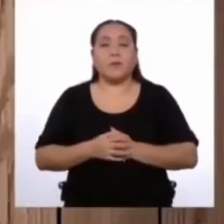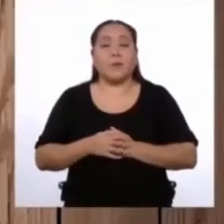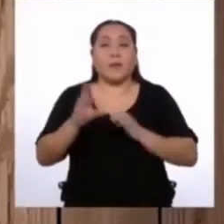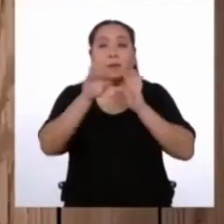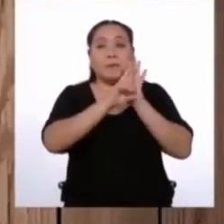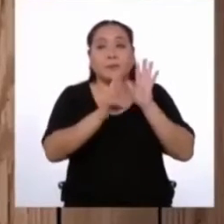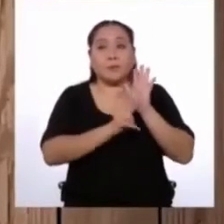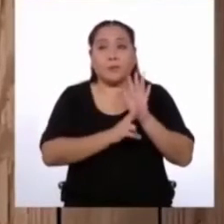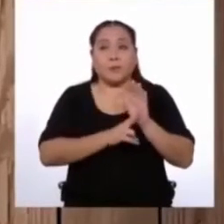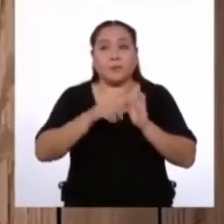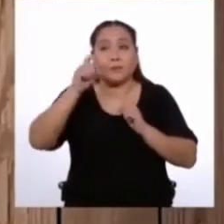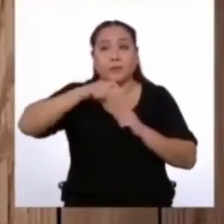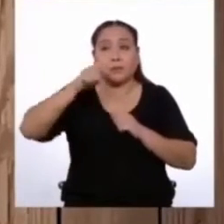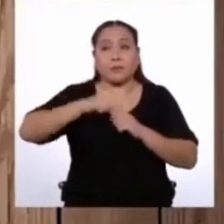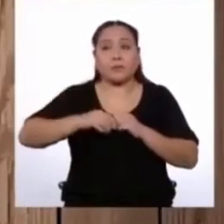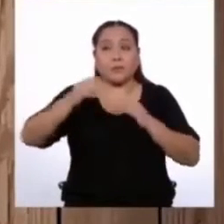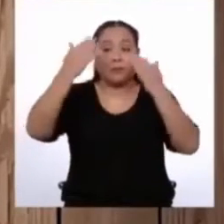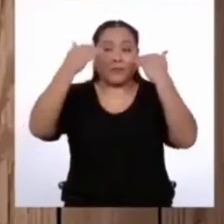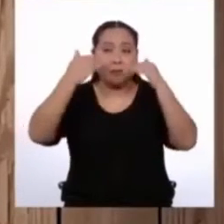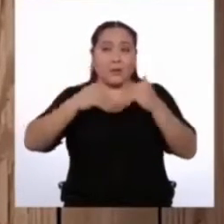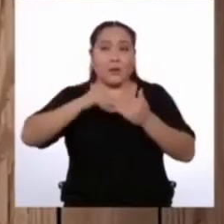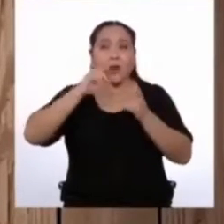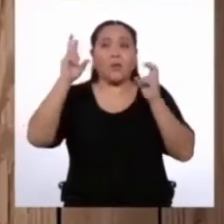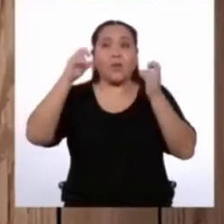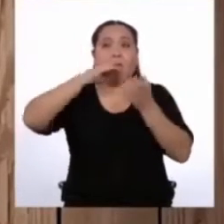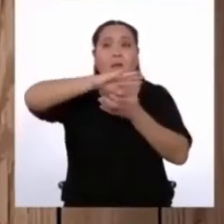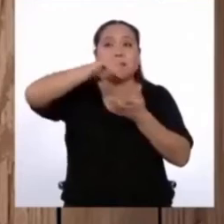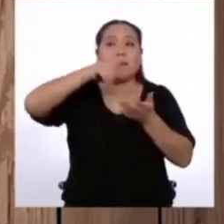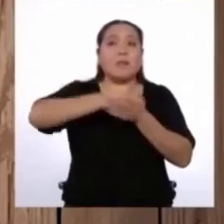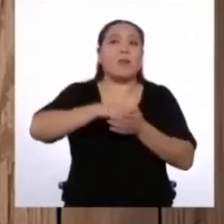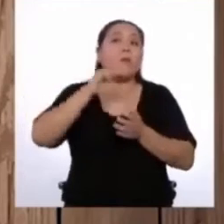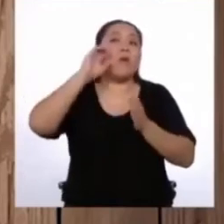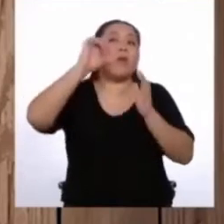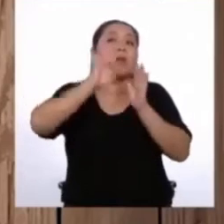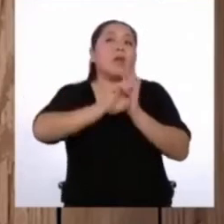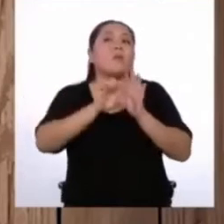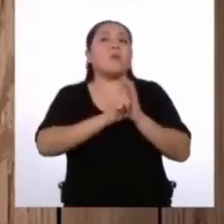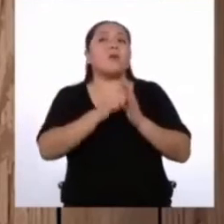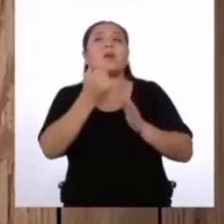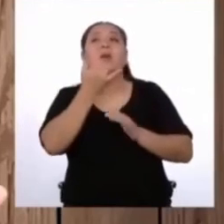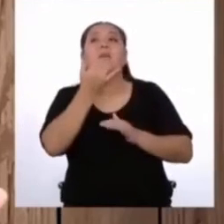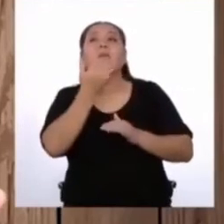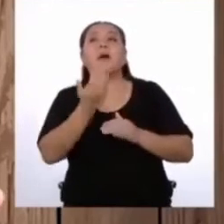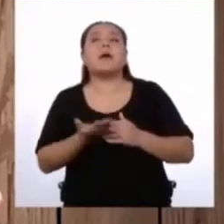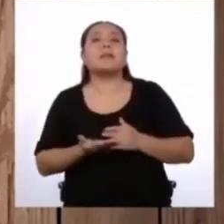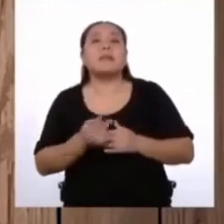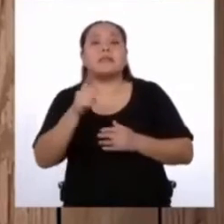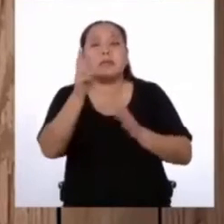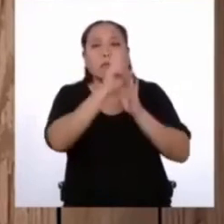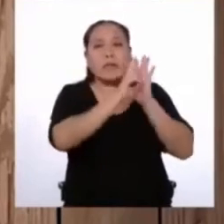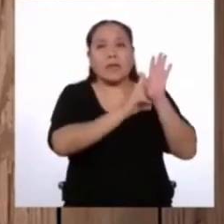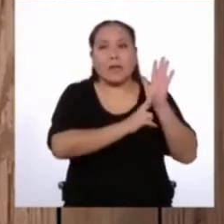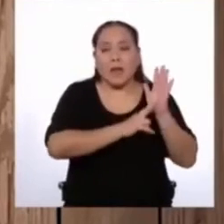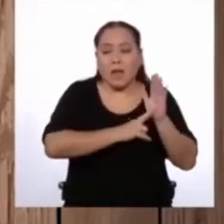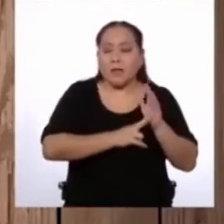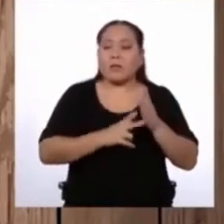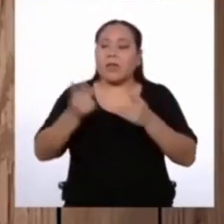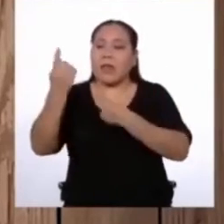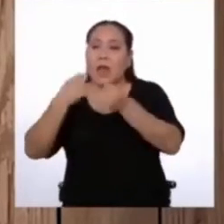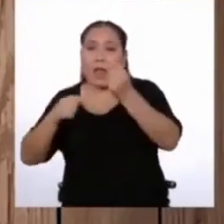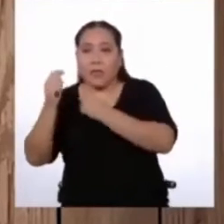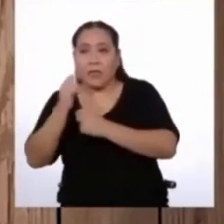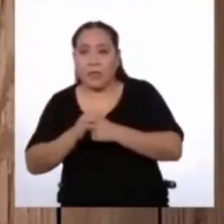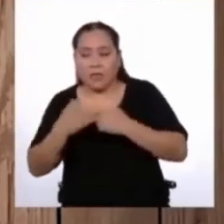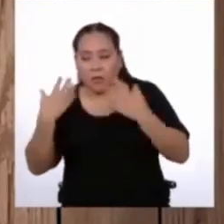reglamentos tienen que hacerse alrededor de un tema central. Por ejemplo, ¿qué pasaría si el reglamento del que hablamos, de los centros comerciales,